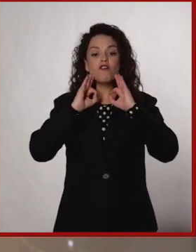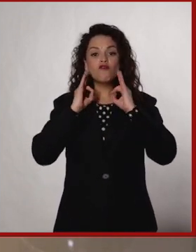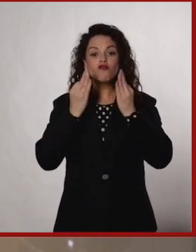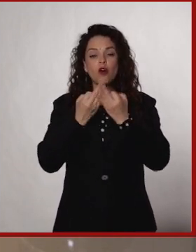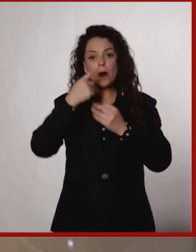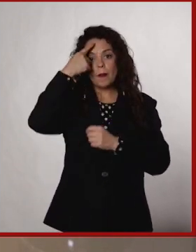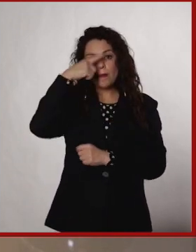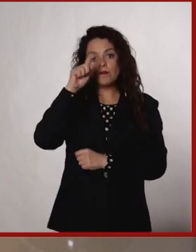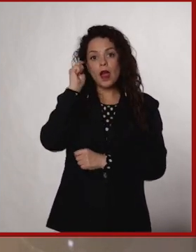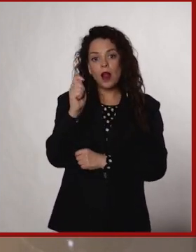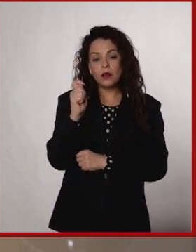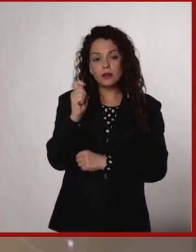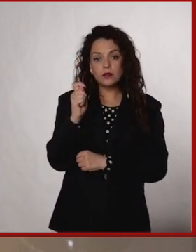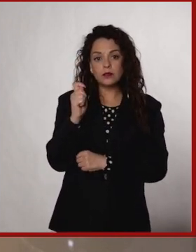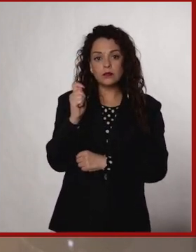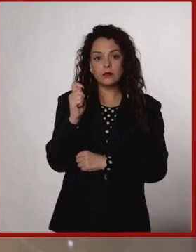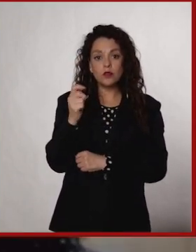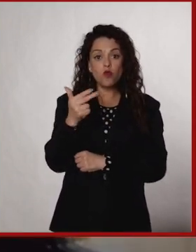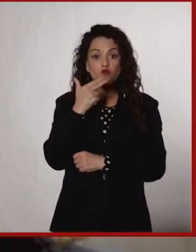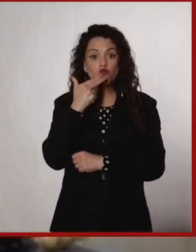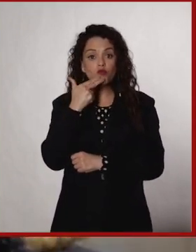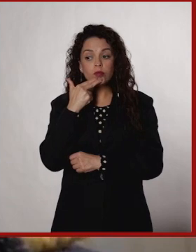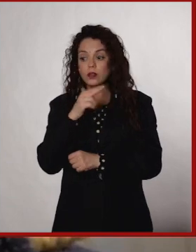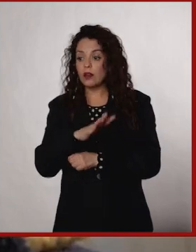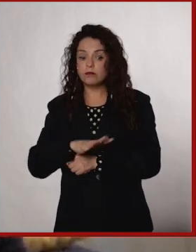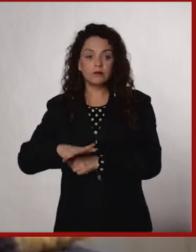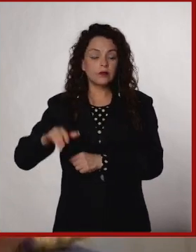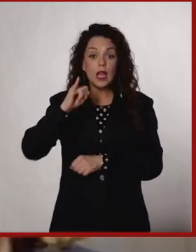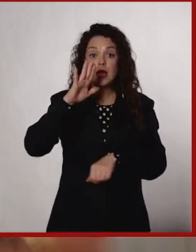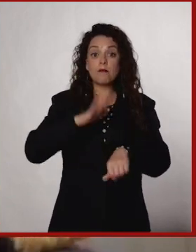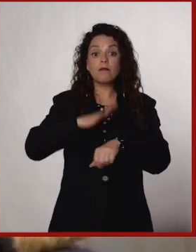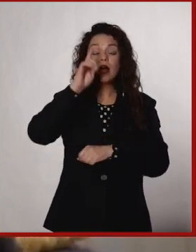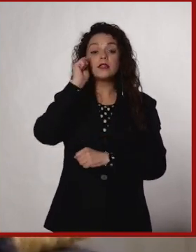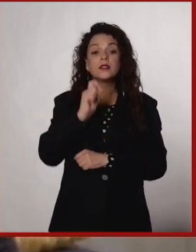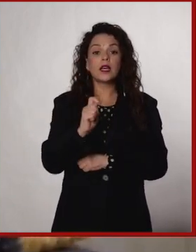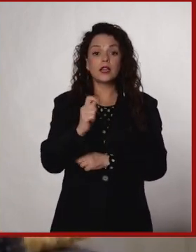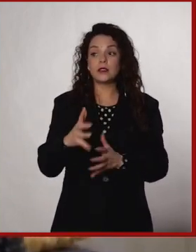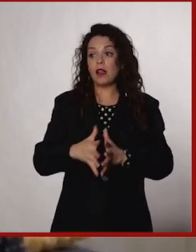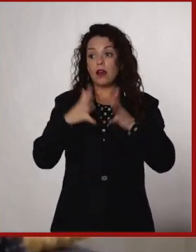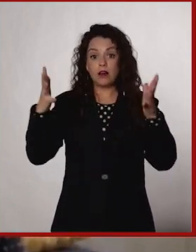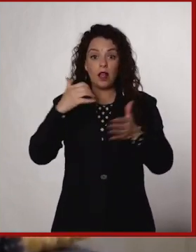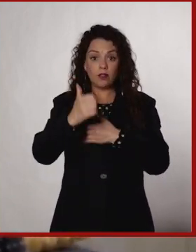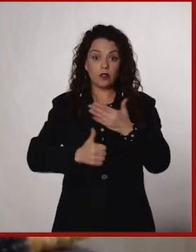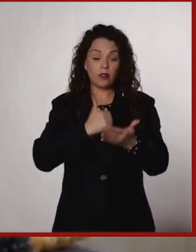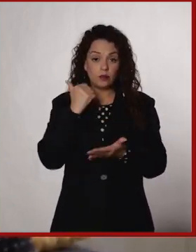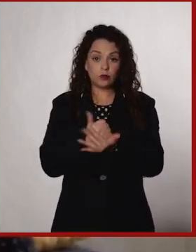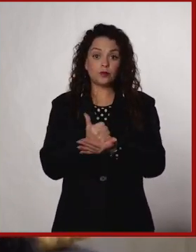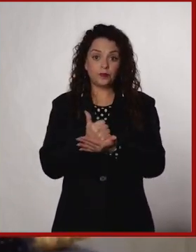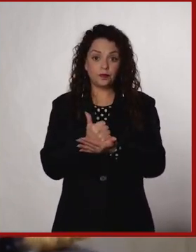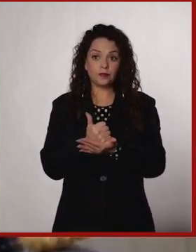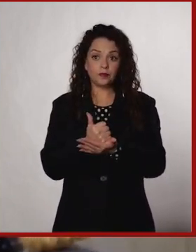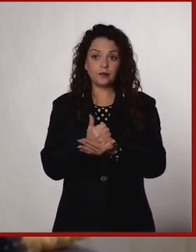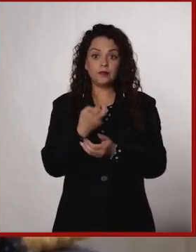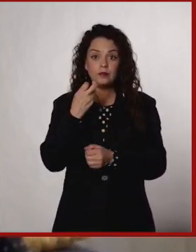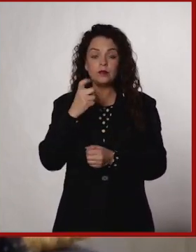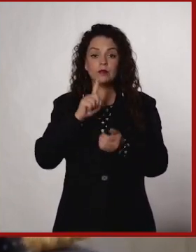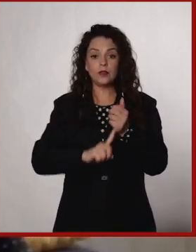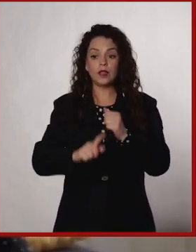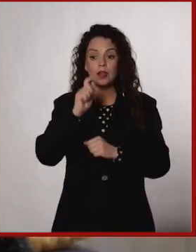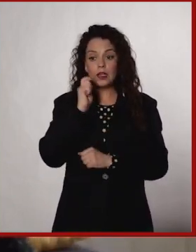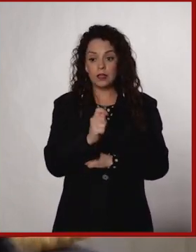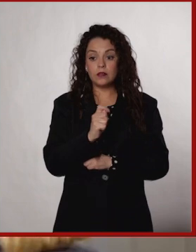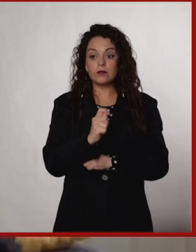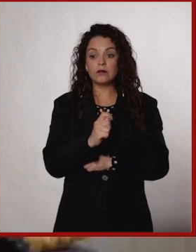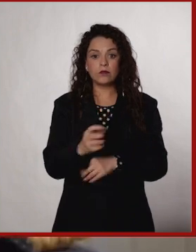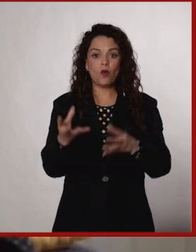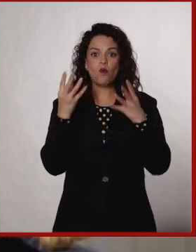Entonces nuestras formas de consumo, sobre todo en las grandes ciudades, que lo que pasa con las grandes ciudades es